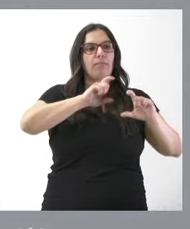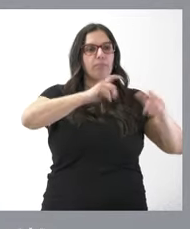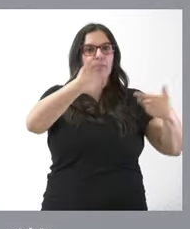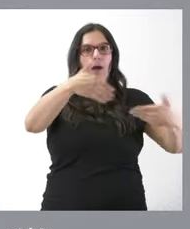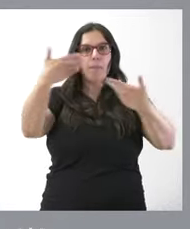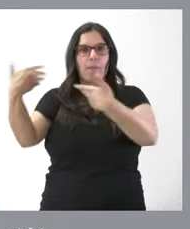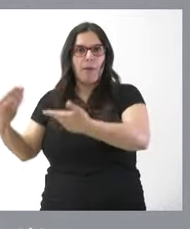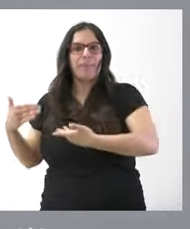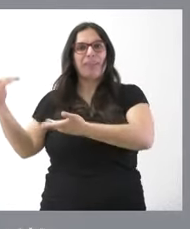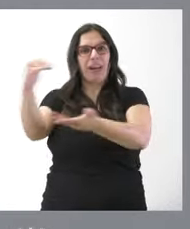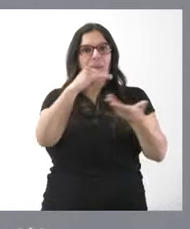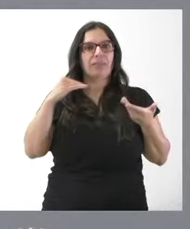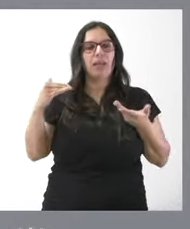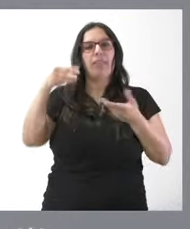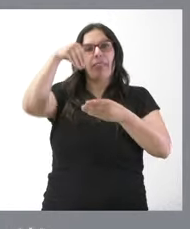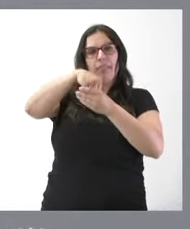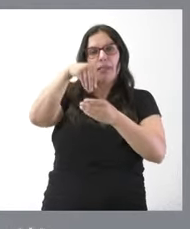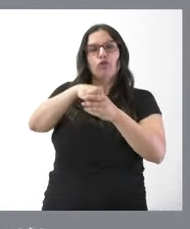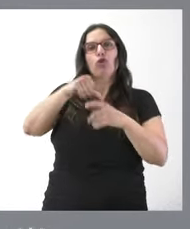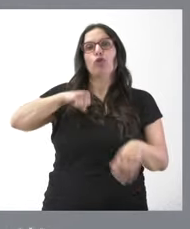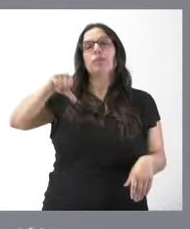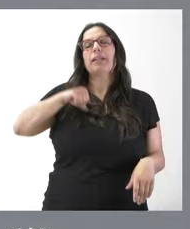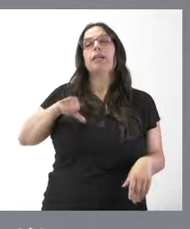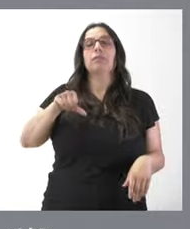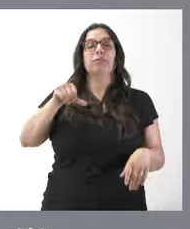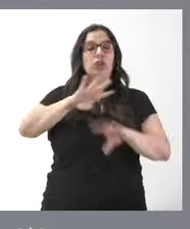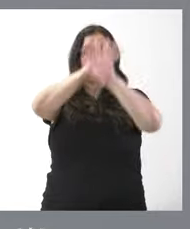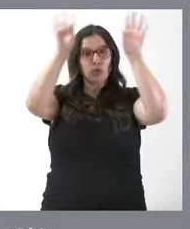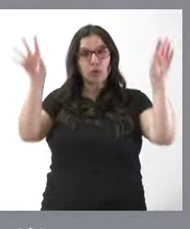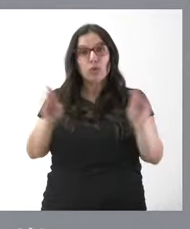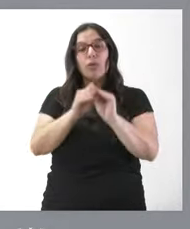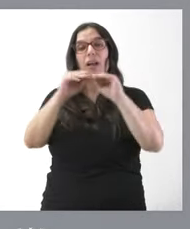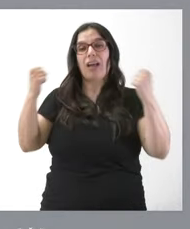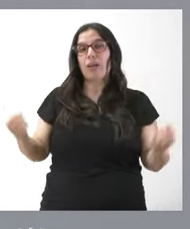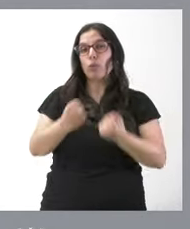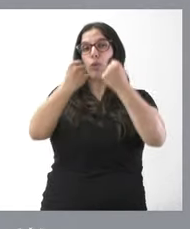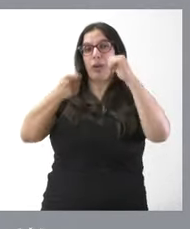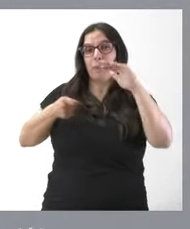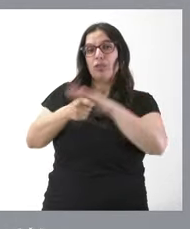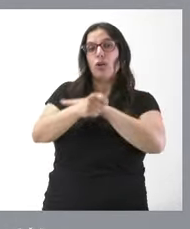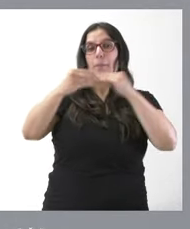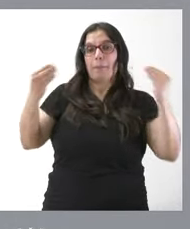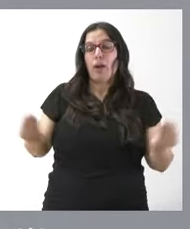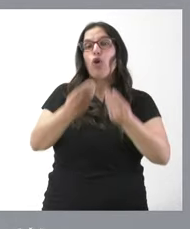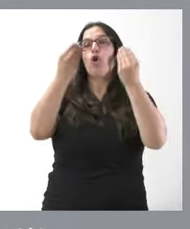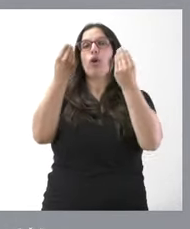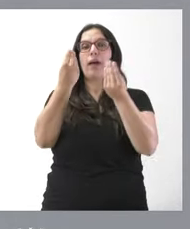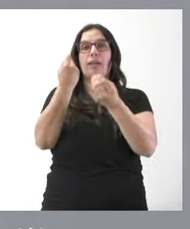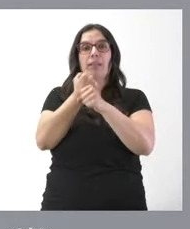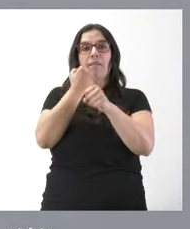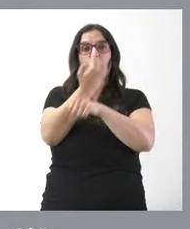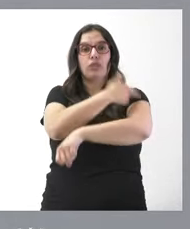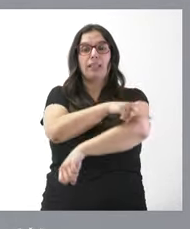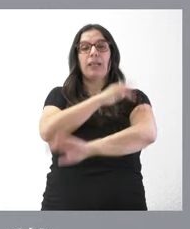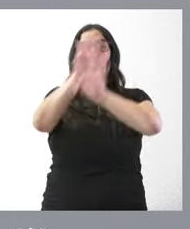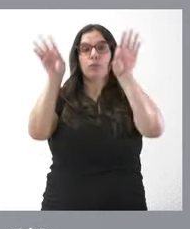total, como les digo, entre el total de inversiones y actuaciones de mejora de la actividad sanitaria, 107